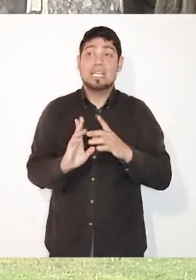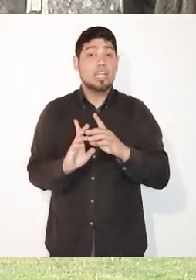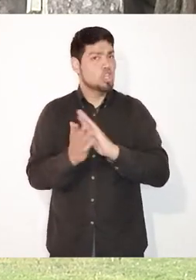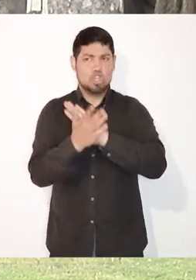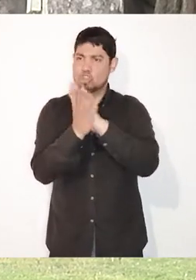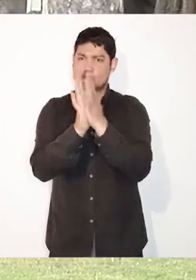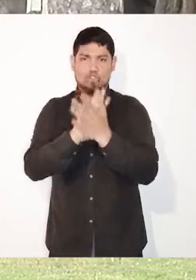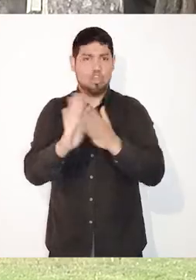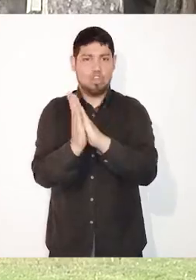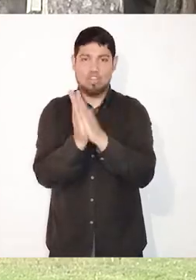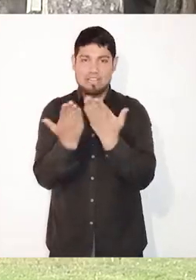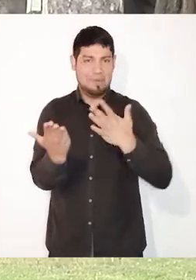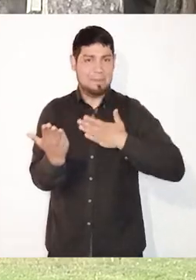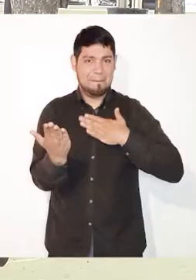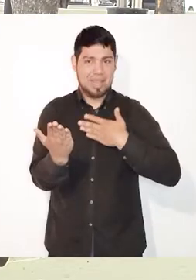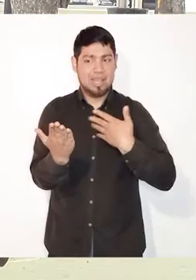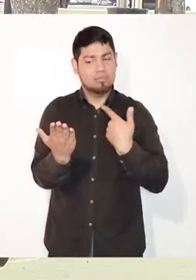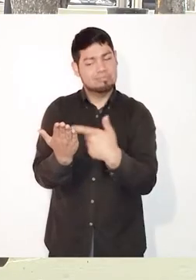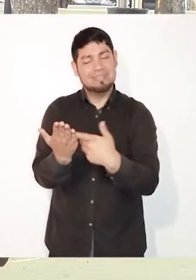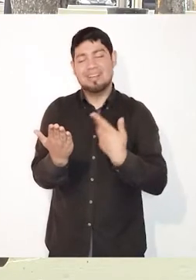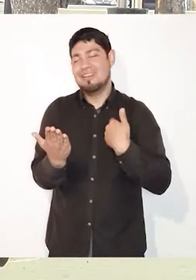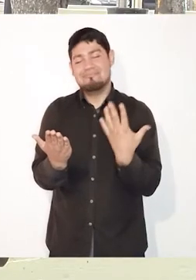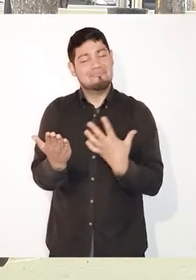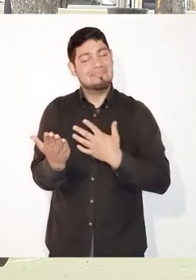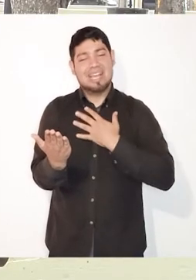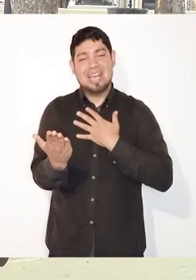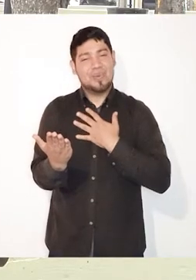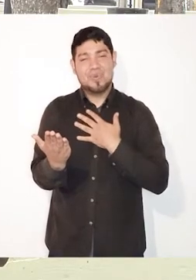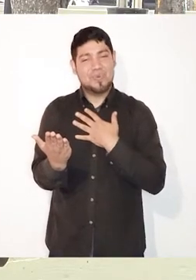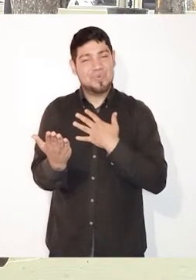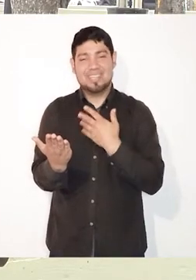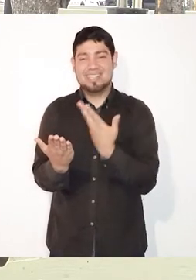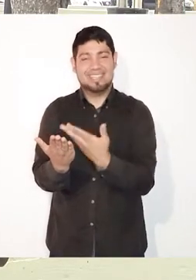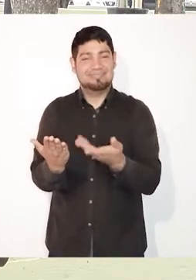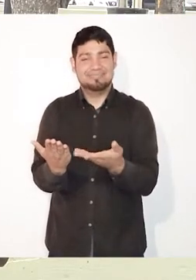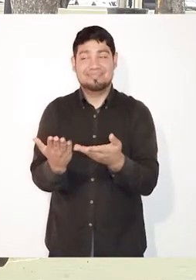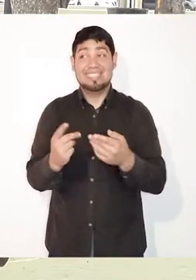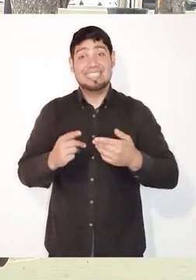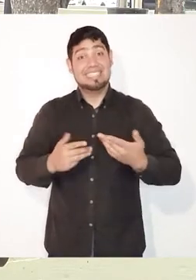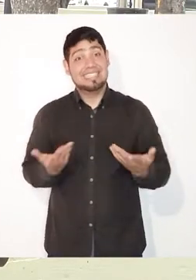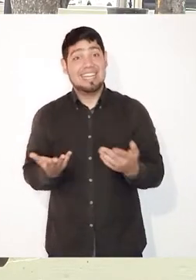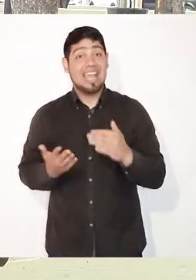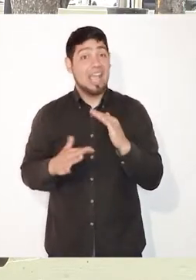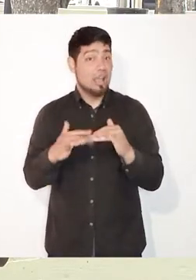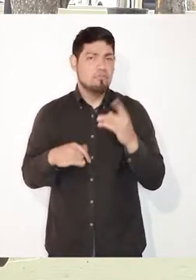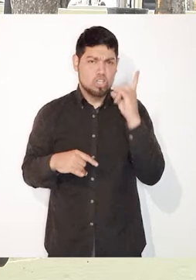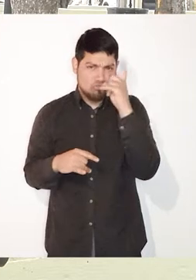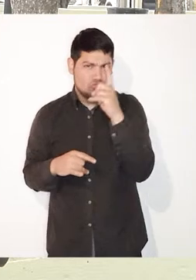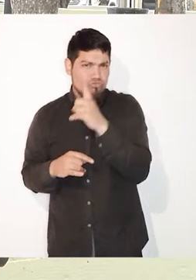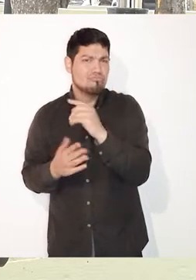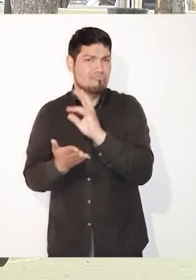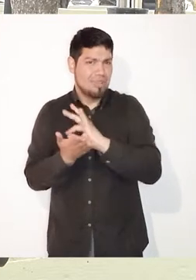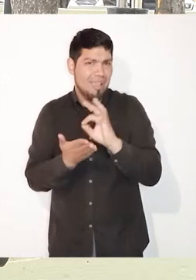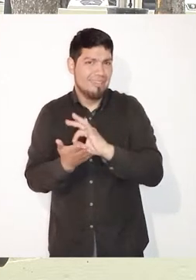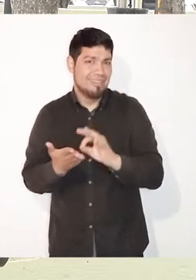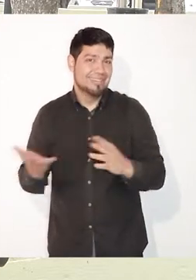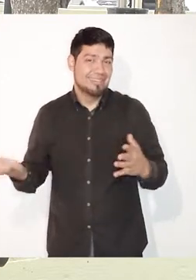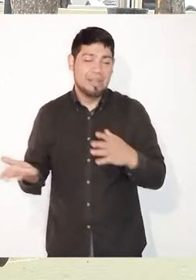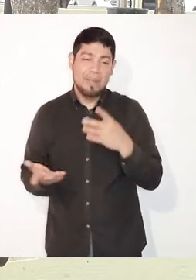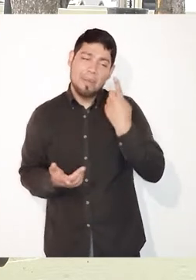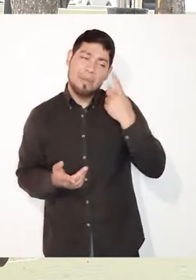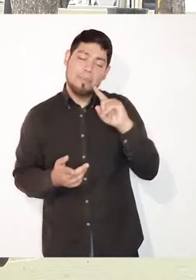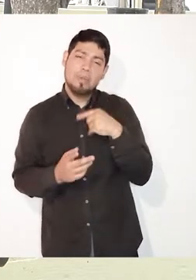diría, grato, a pesar de que el proceso de escritura de una novela entraña dificultades. Pero para